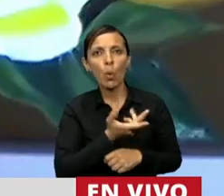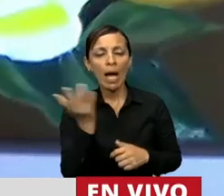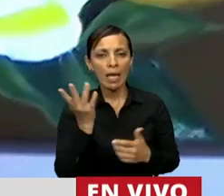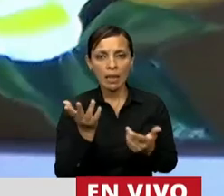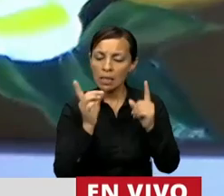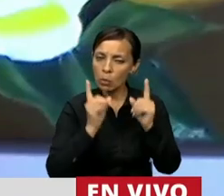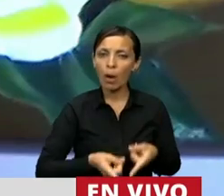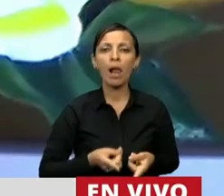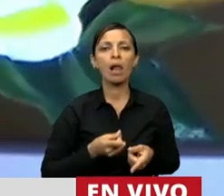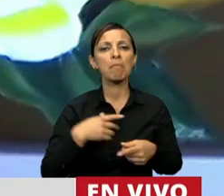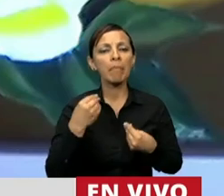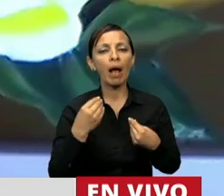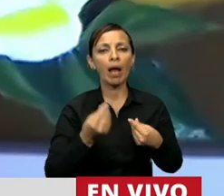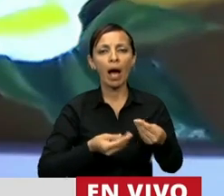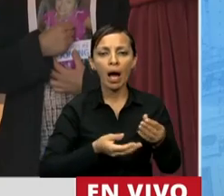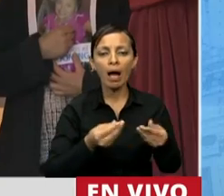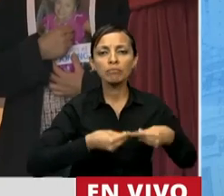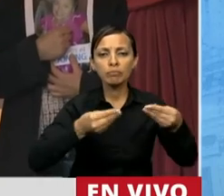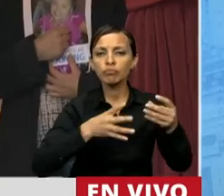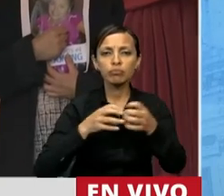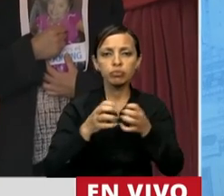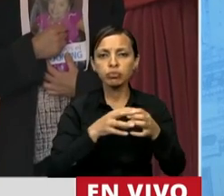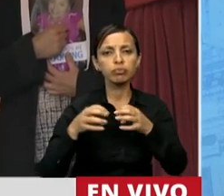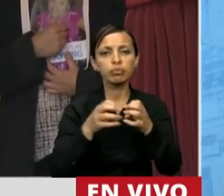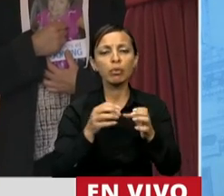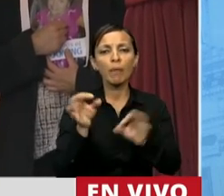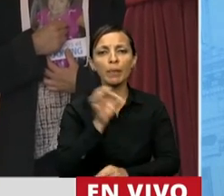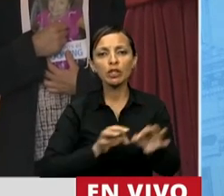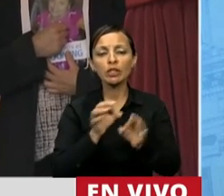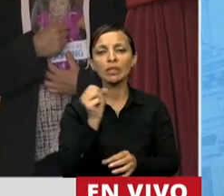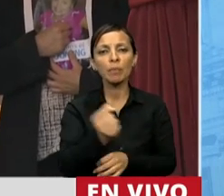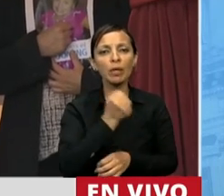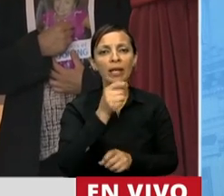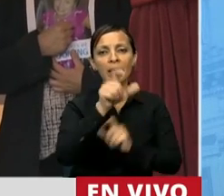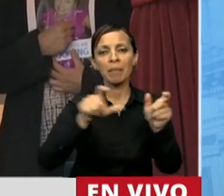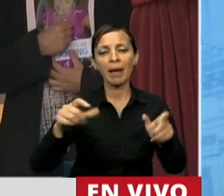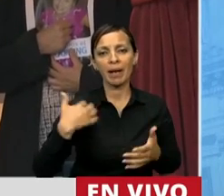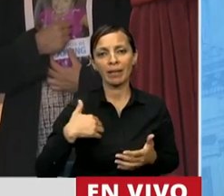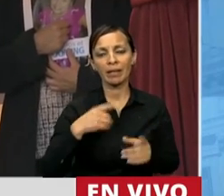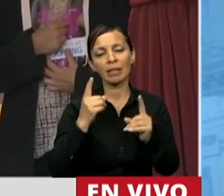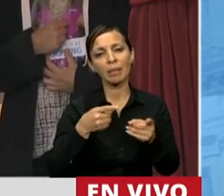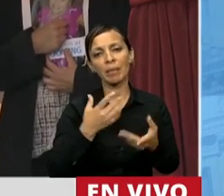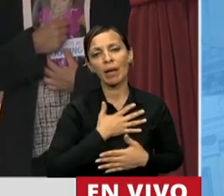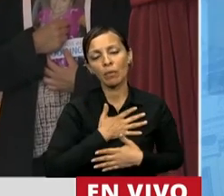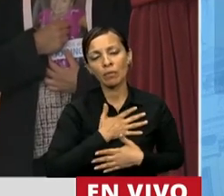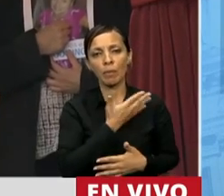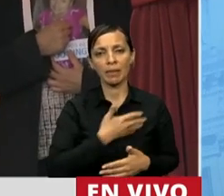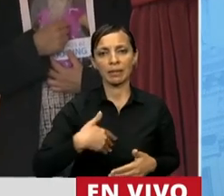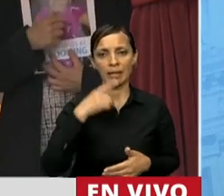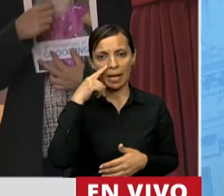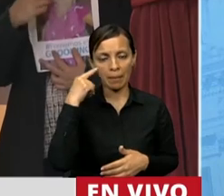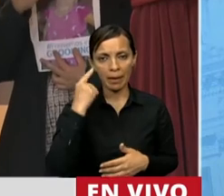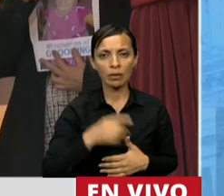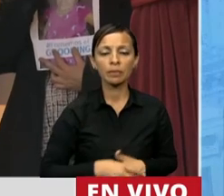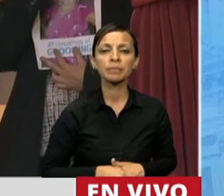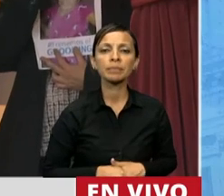sacar adelante estos proyectos tan importantes para los argentinos y para nuestro querido presidente Alberto Fernández.